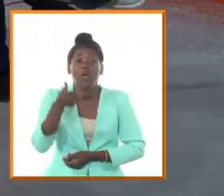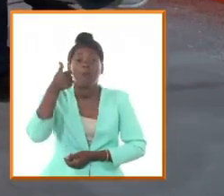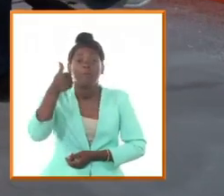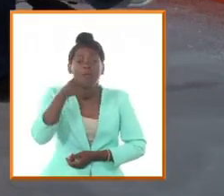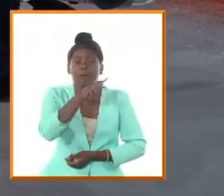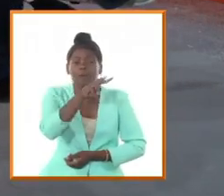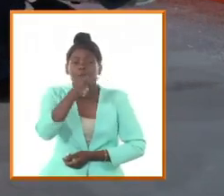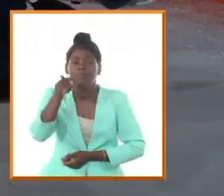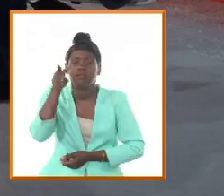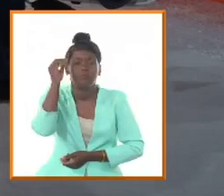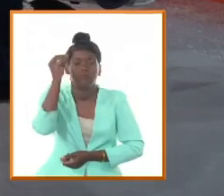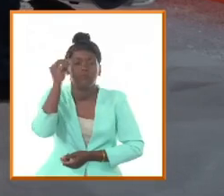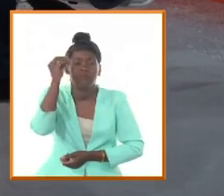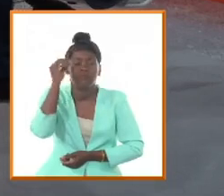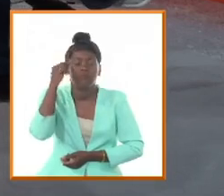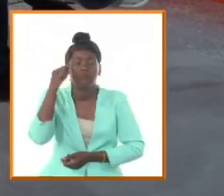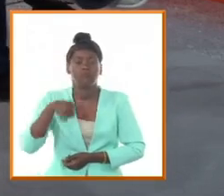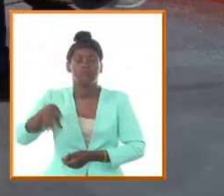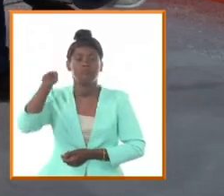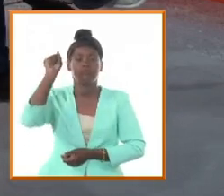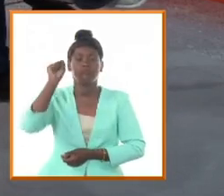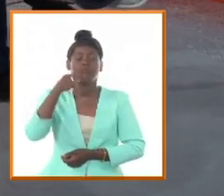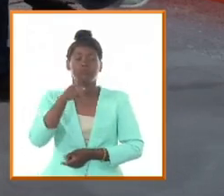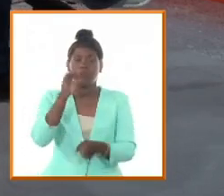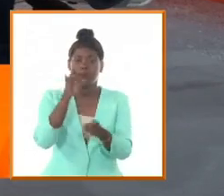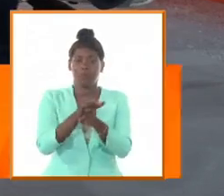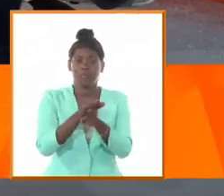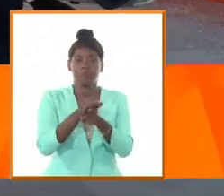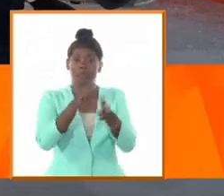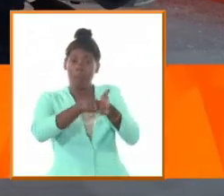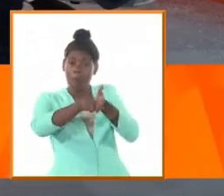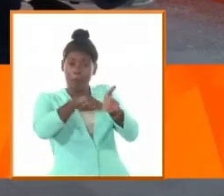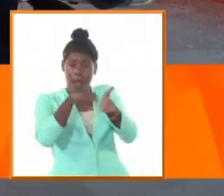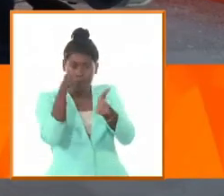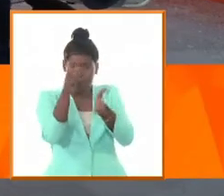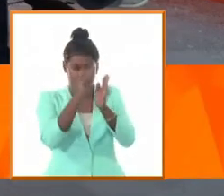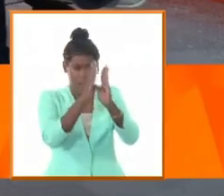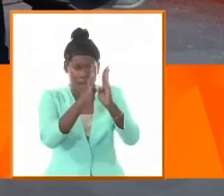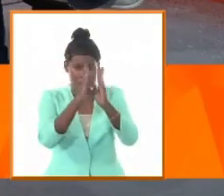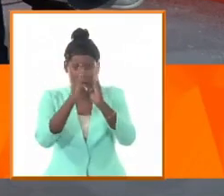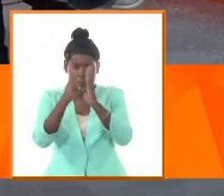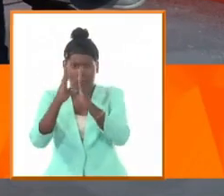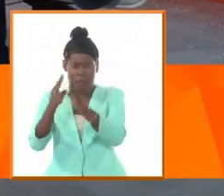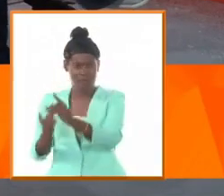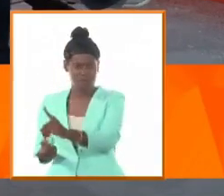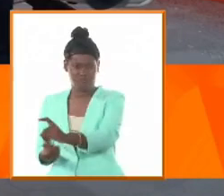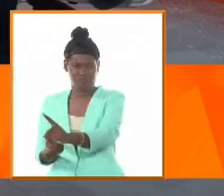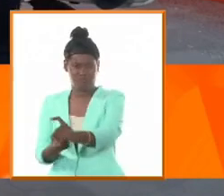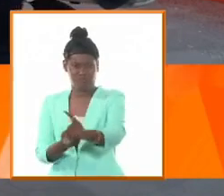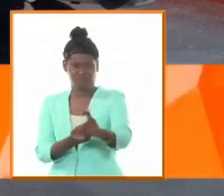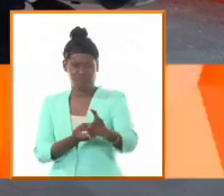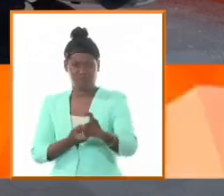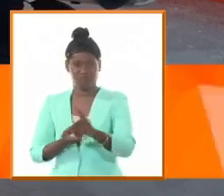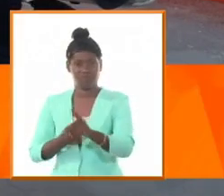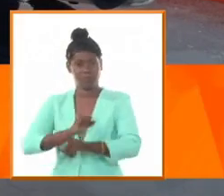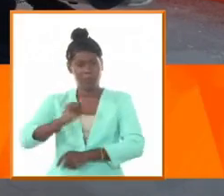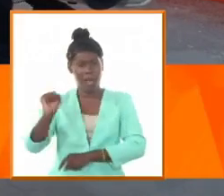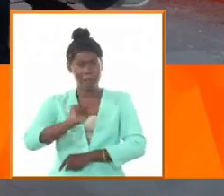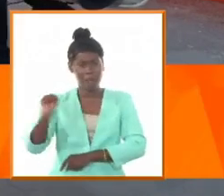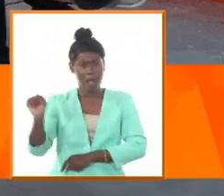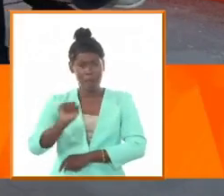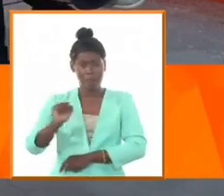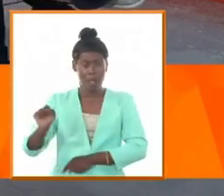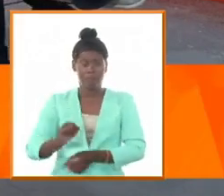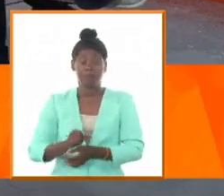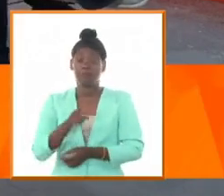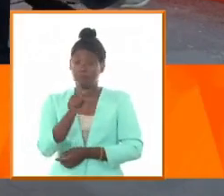escenario de guerra que le tocaba vivir y a partir de ahí construir un modelo combativo que sin duda alguna fue exitoso no